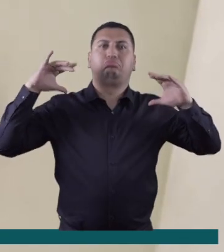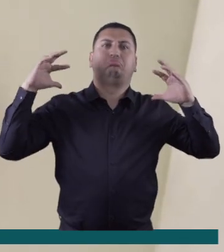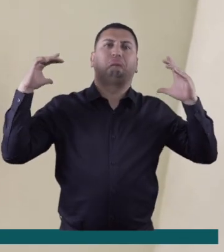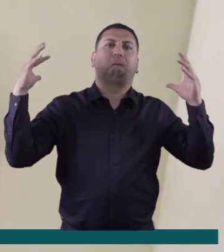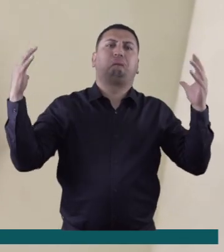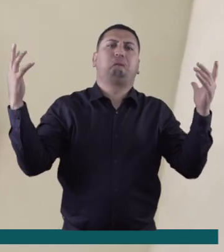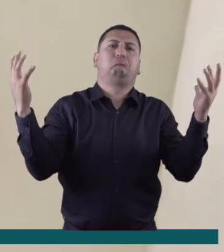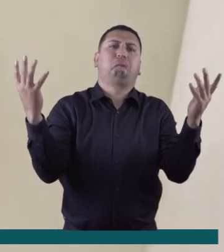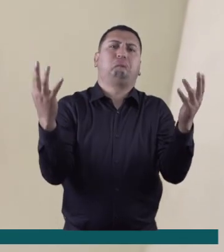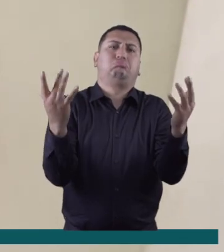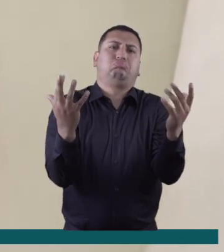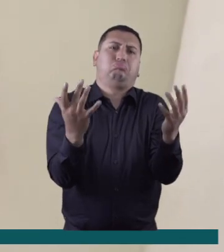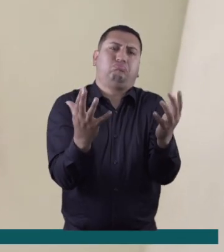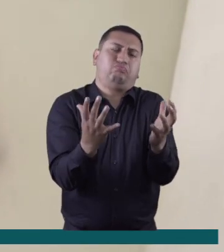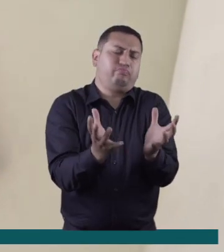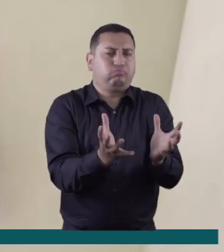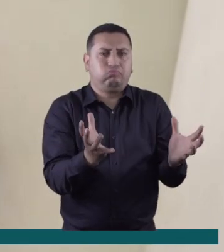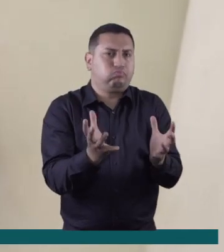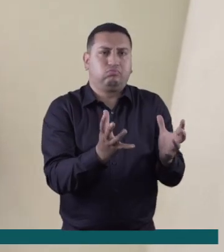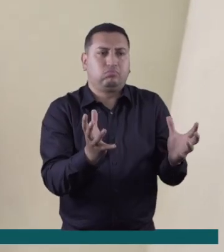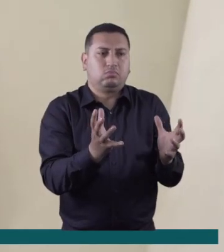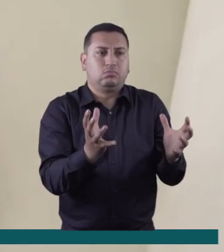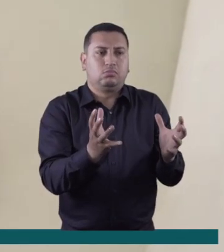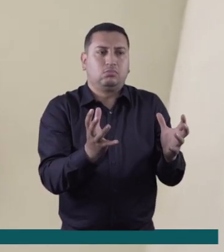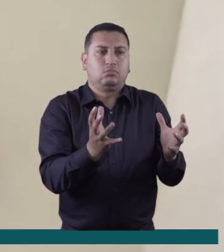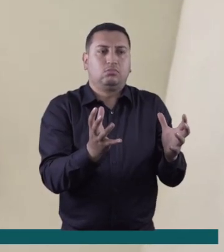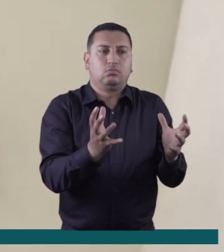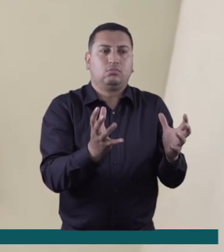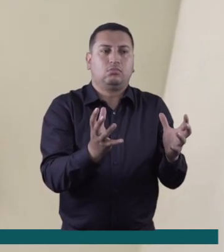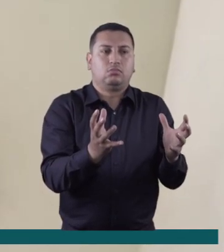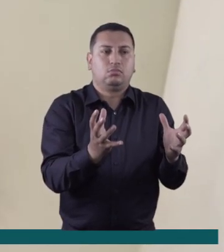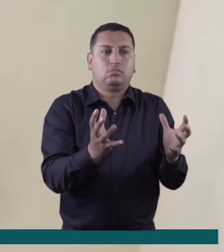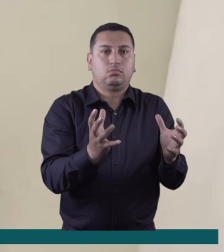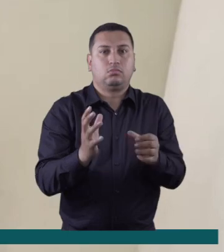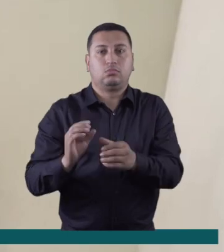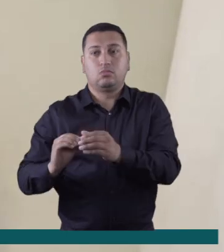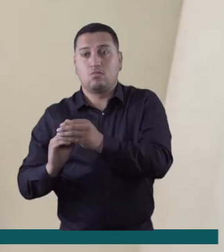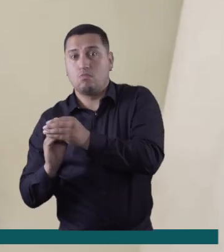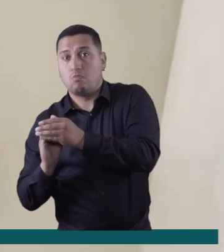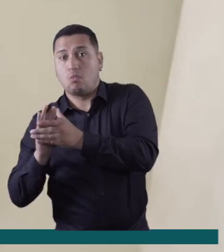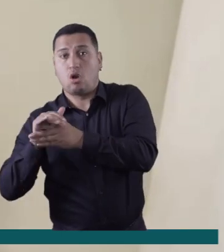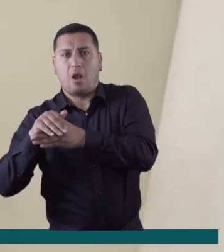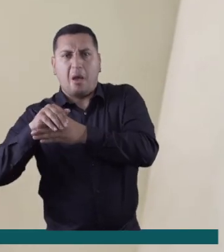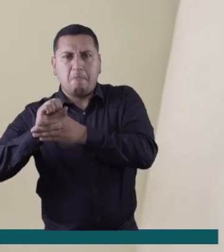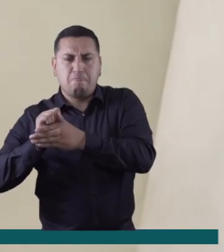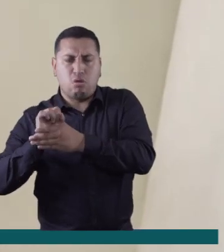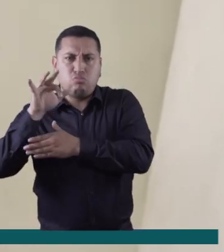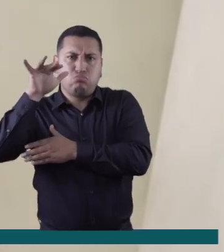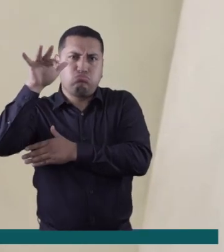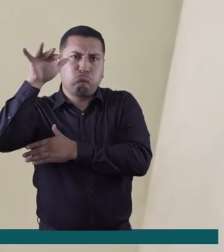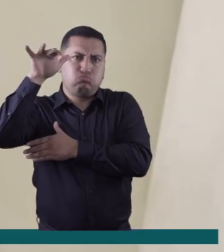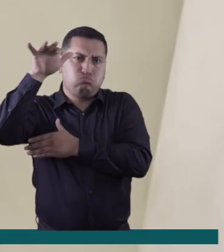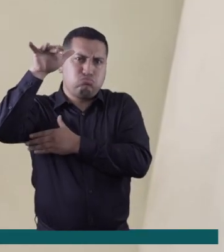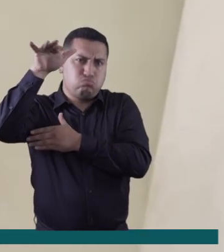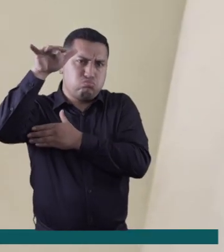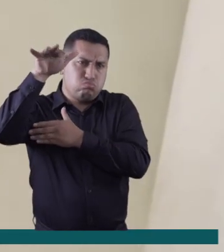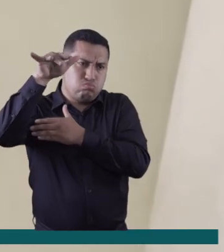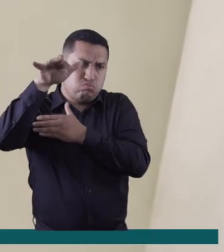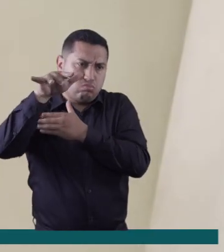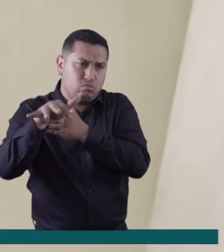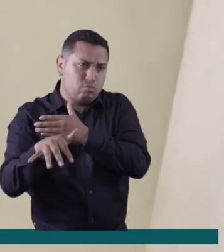toda la tierra y hicieron que los volcanes explotaran.